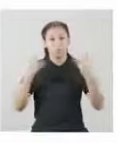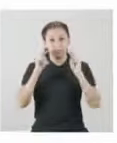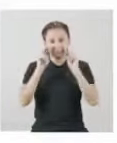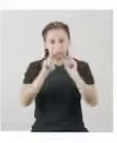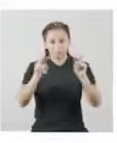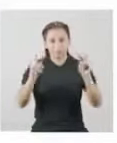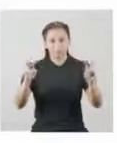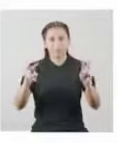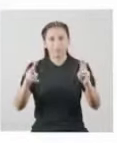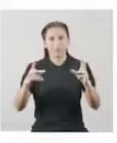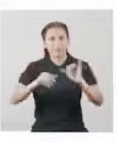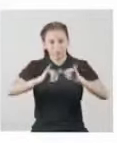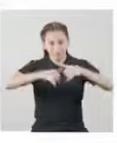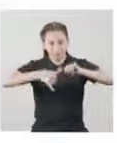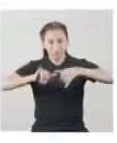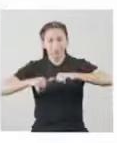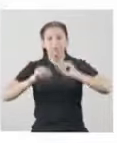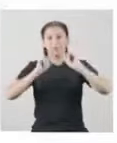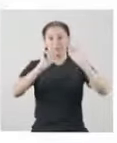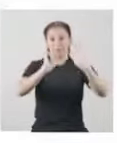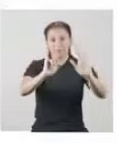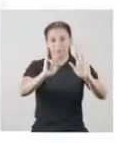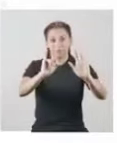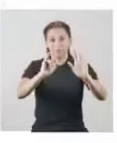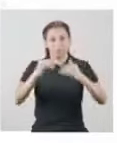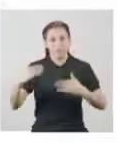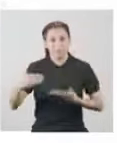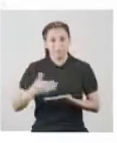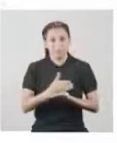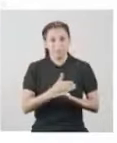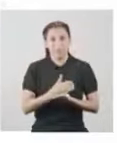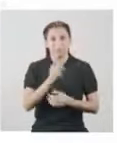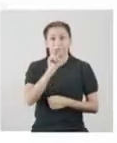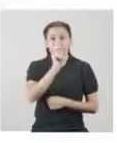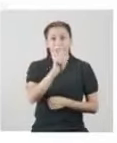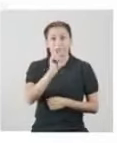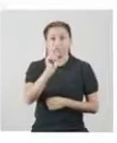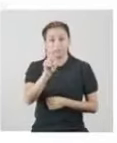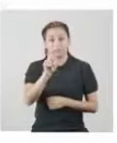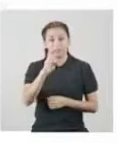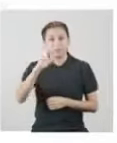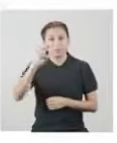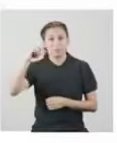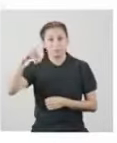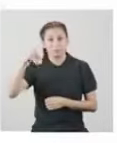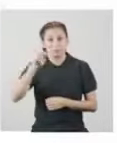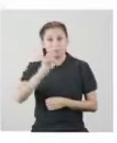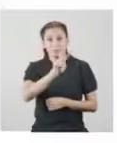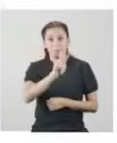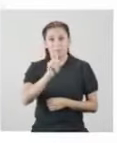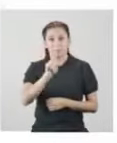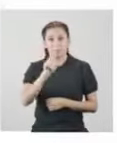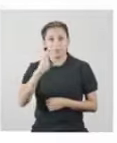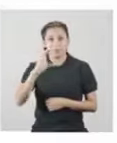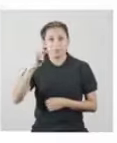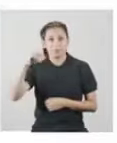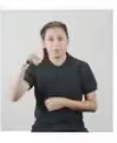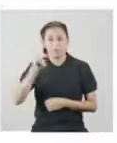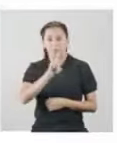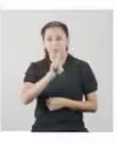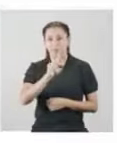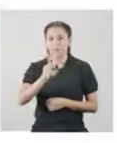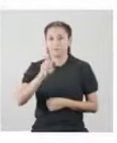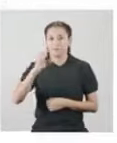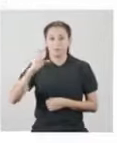Podemos observar las tallas en centímetros de las seis truchas Son 22 centímetros, 21 centímetros,